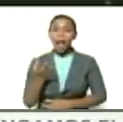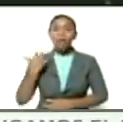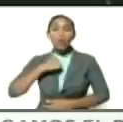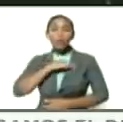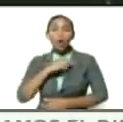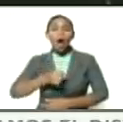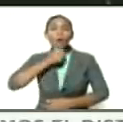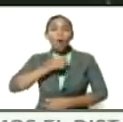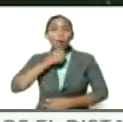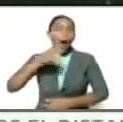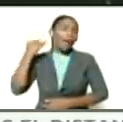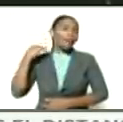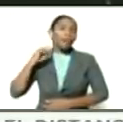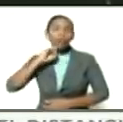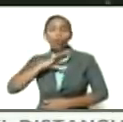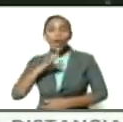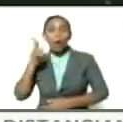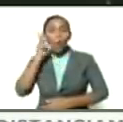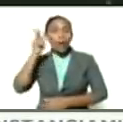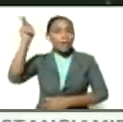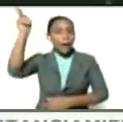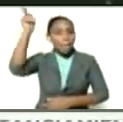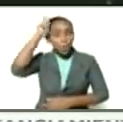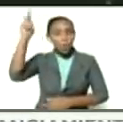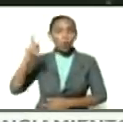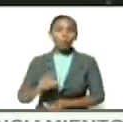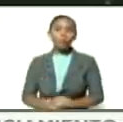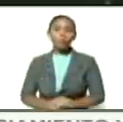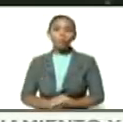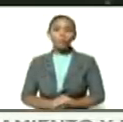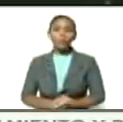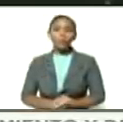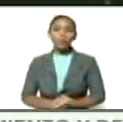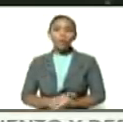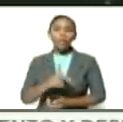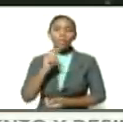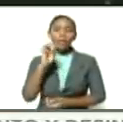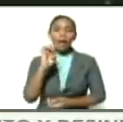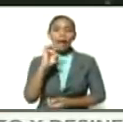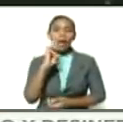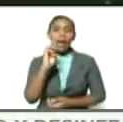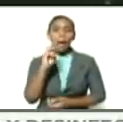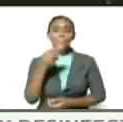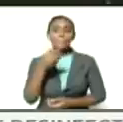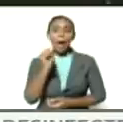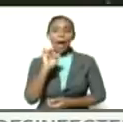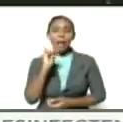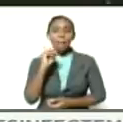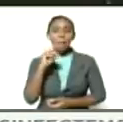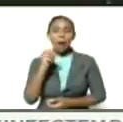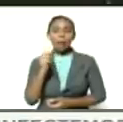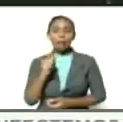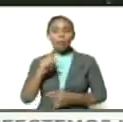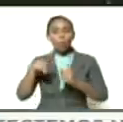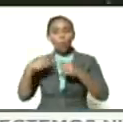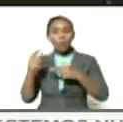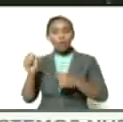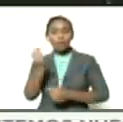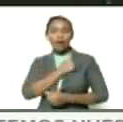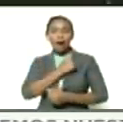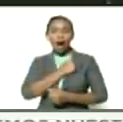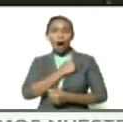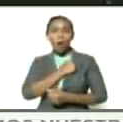abuelos, Huaycaipuro, Terepaima, Nayhuatá, Chacao,